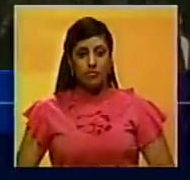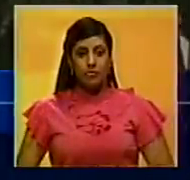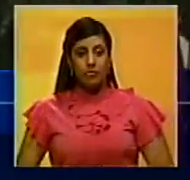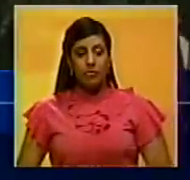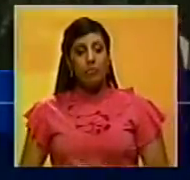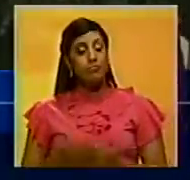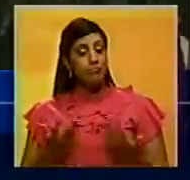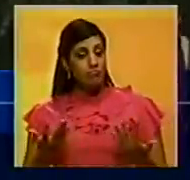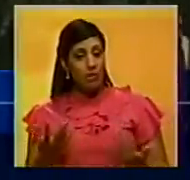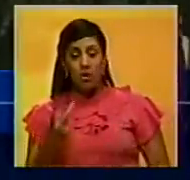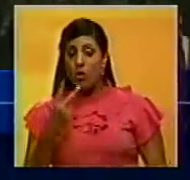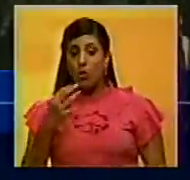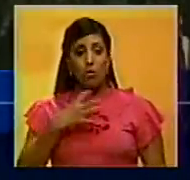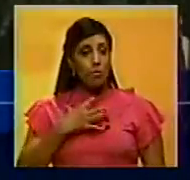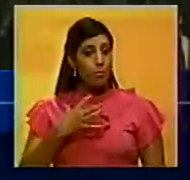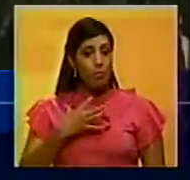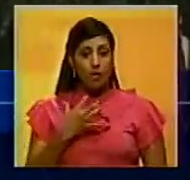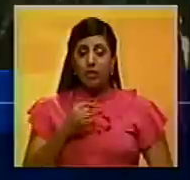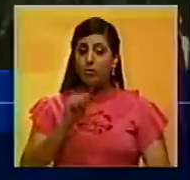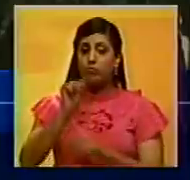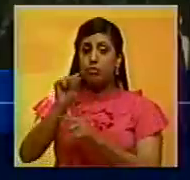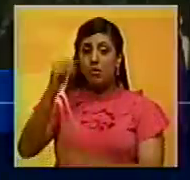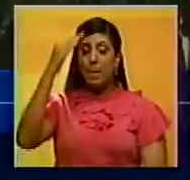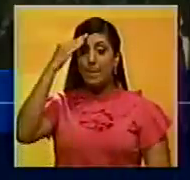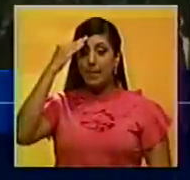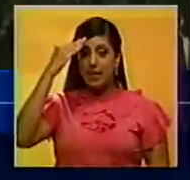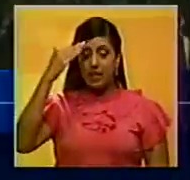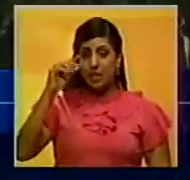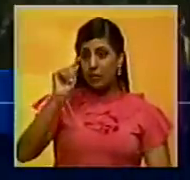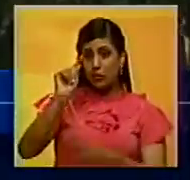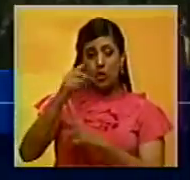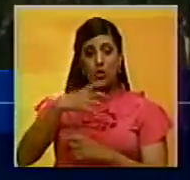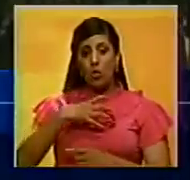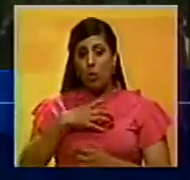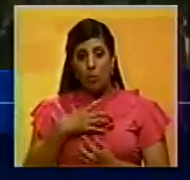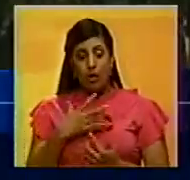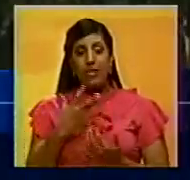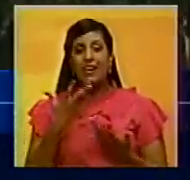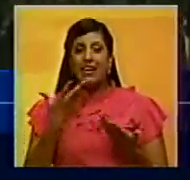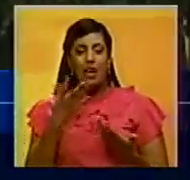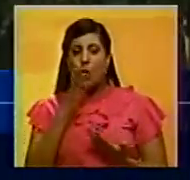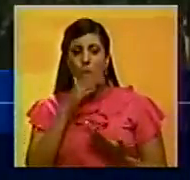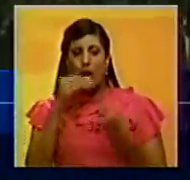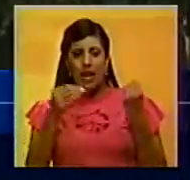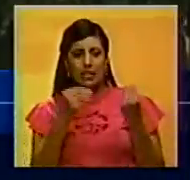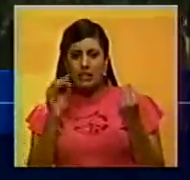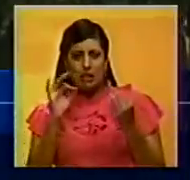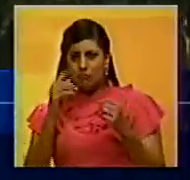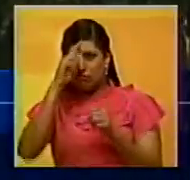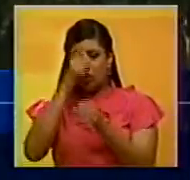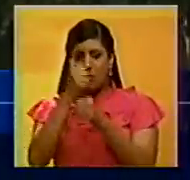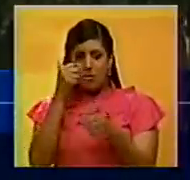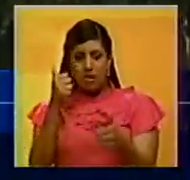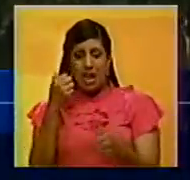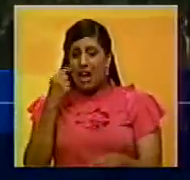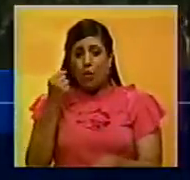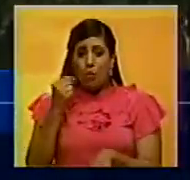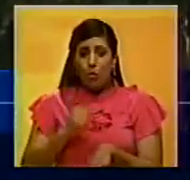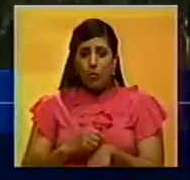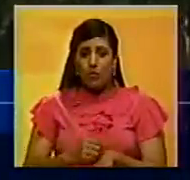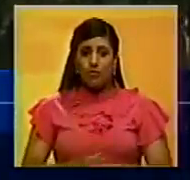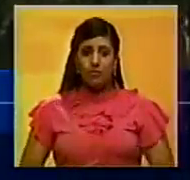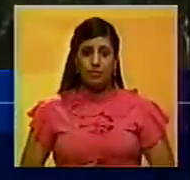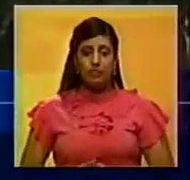No puede exigírsele a la Fuerza Armada Nacional Bolivariana lo que no ha dejado de hacer, en ningún momento,